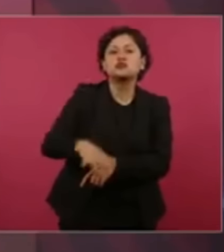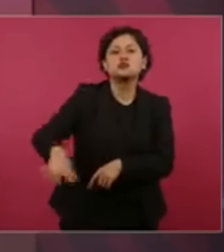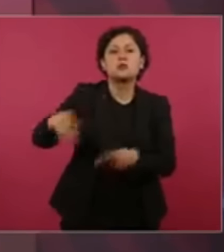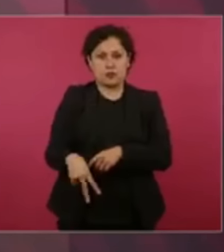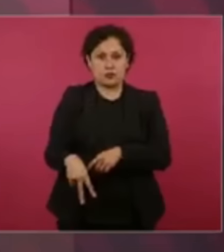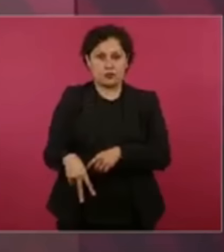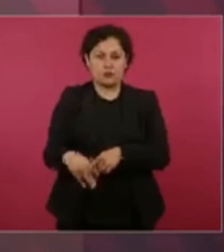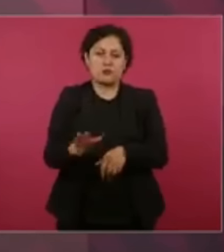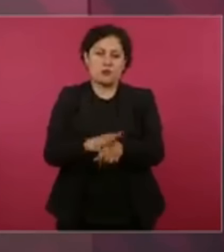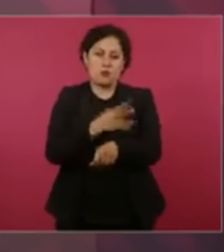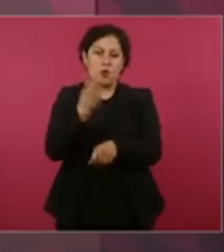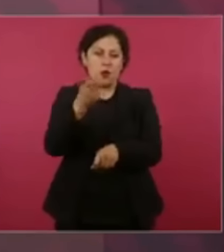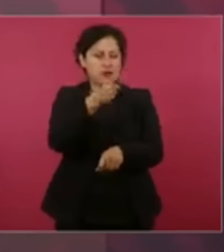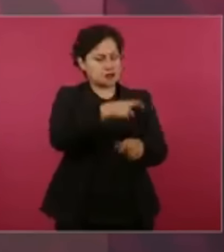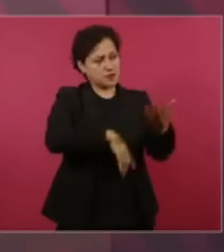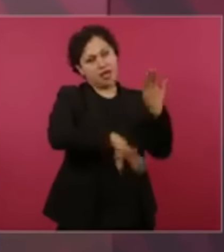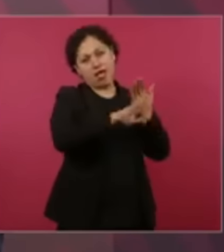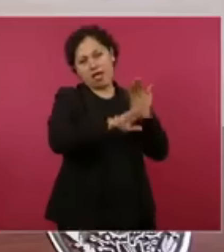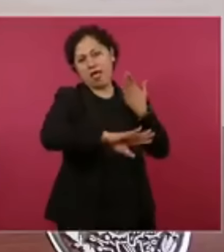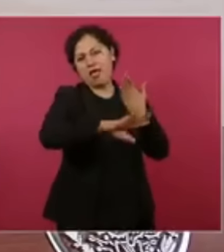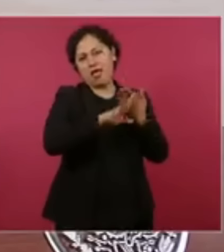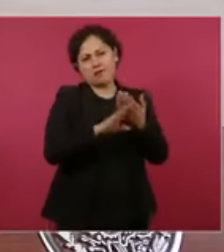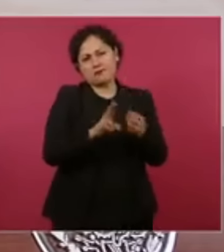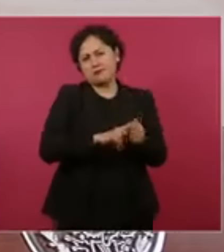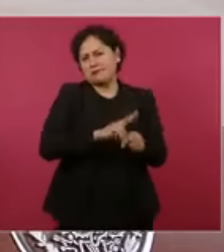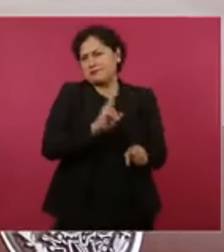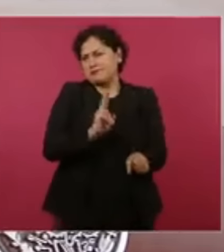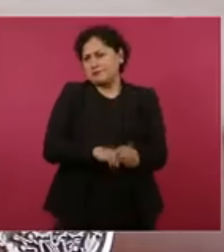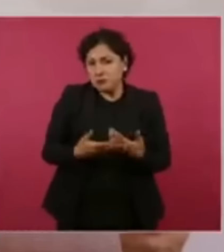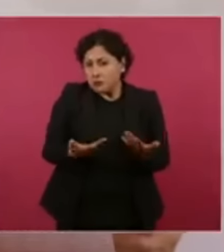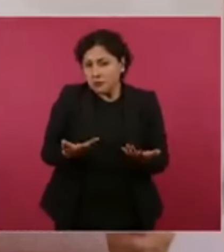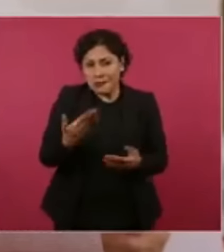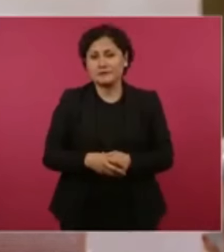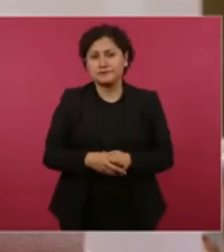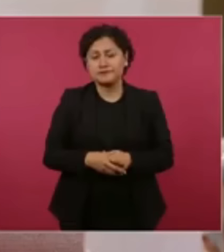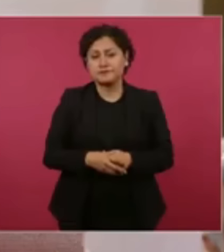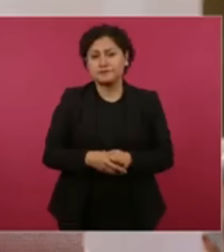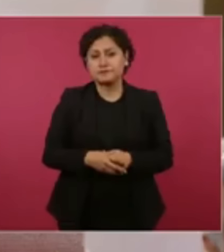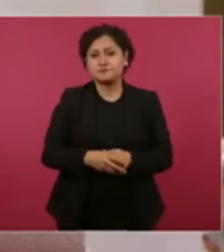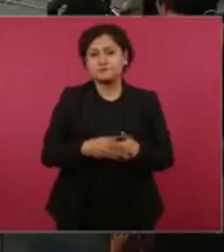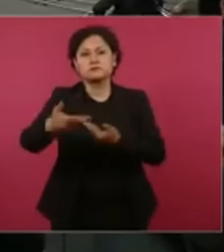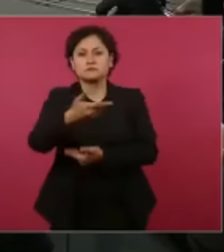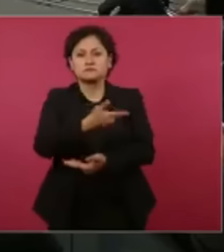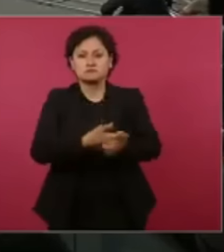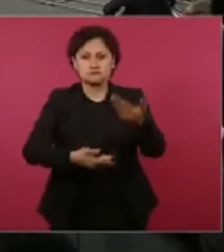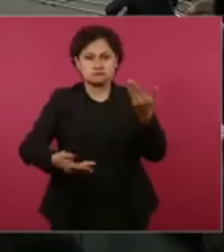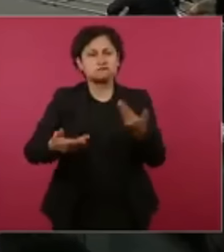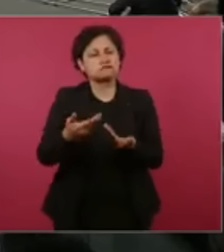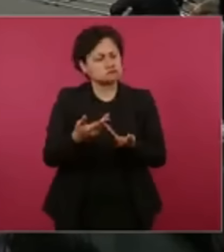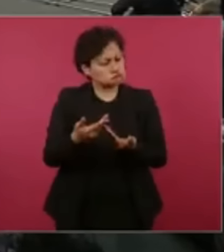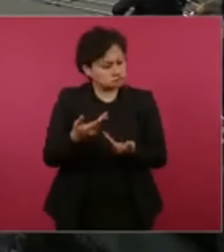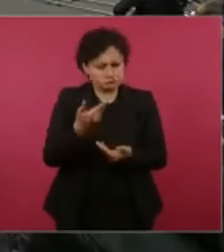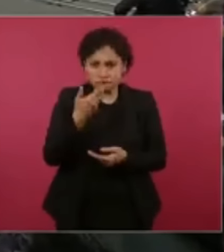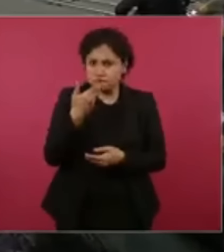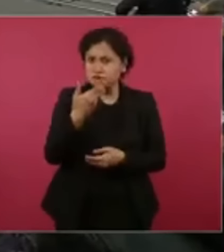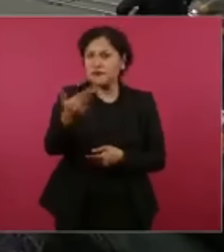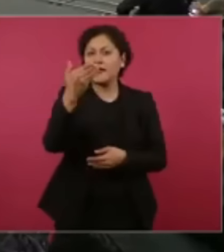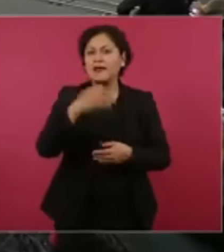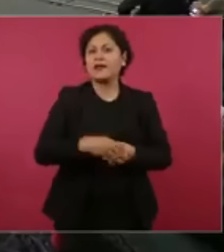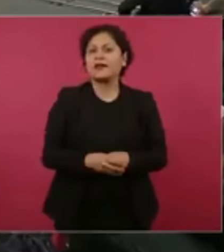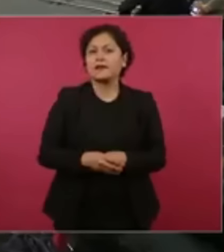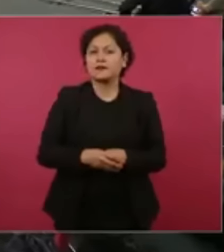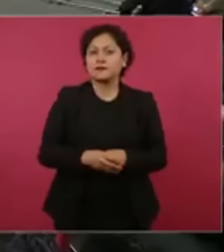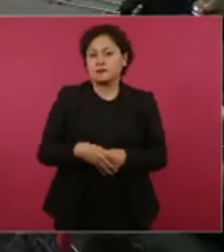cuestionamientos. Además, es natural y qué bueno que se dé el debate. Y todo de